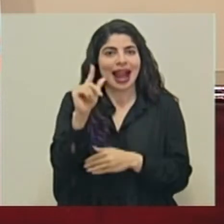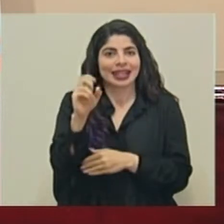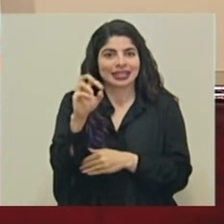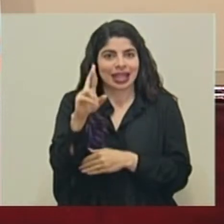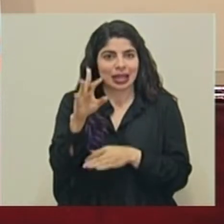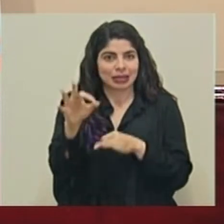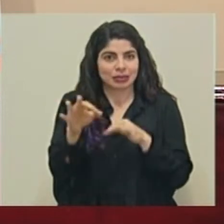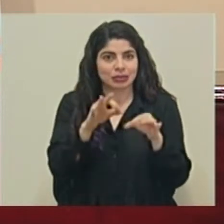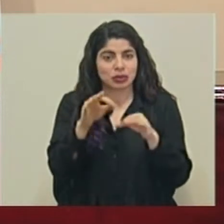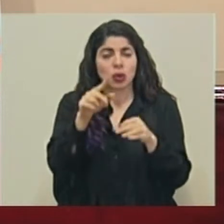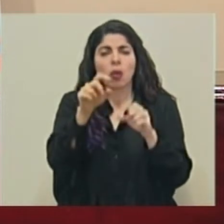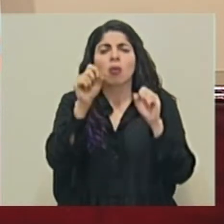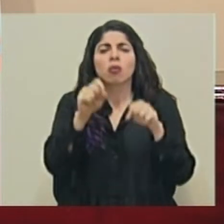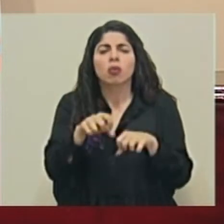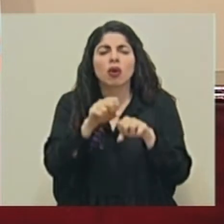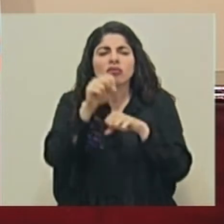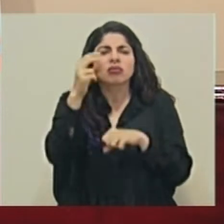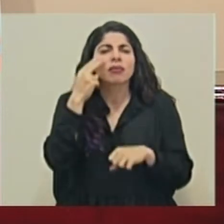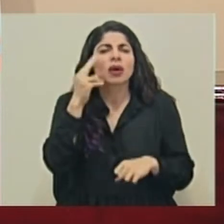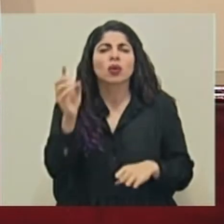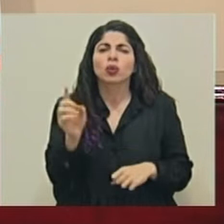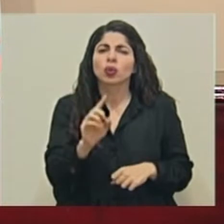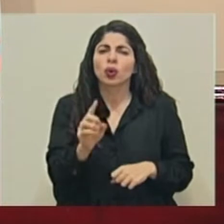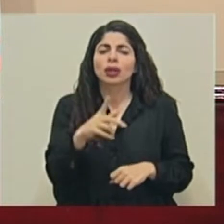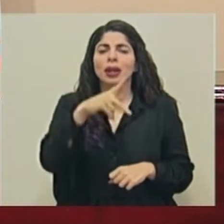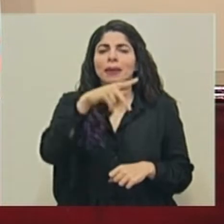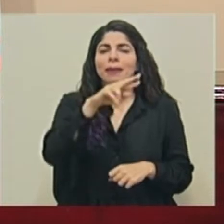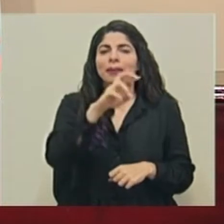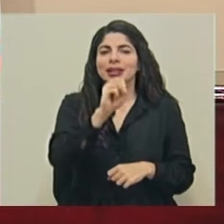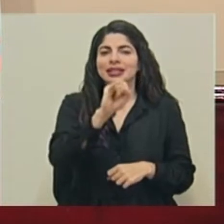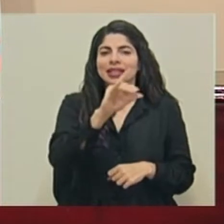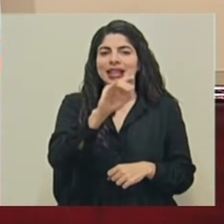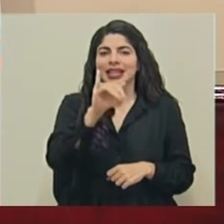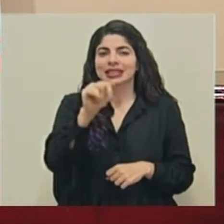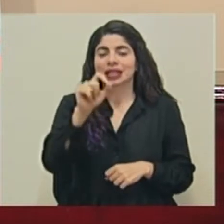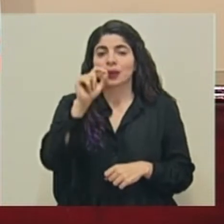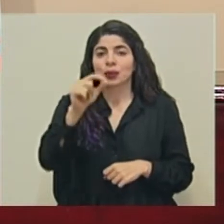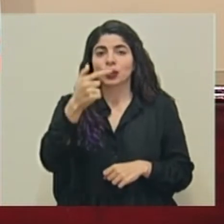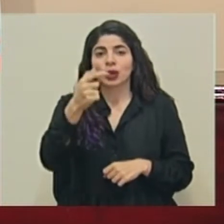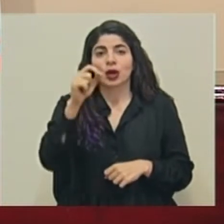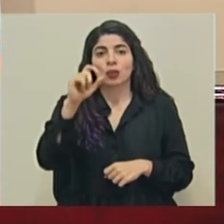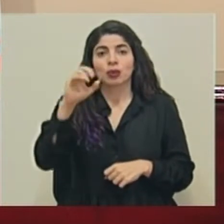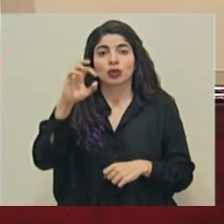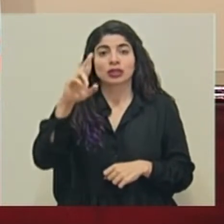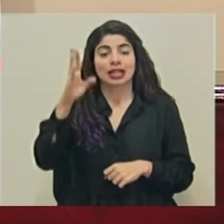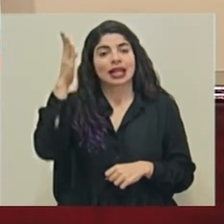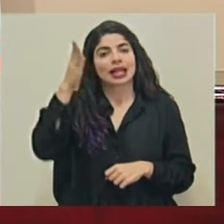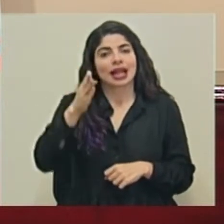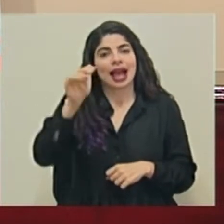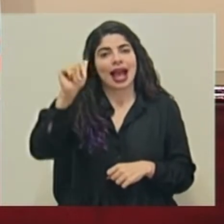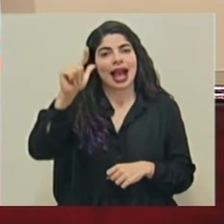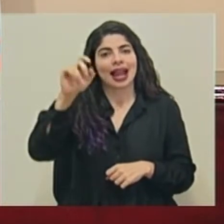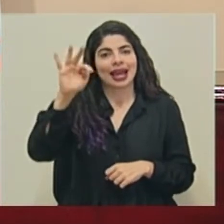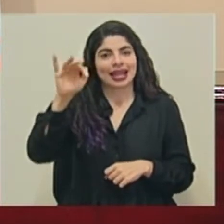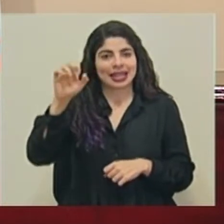pueden consultarlas a través de presidencia.go.cr sin más,